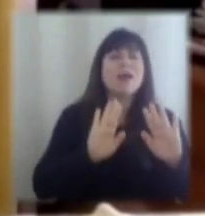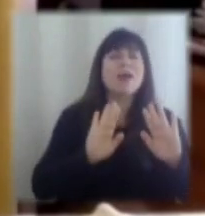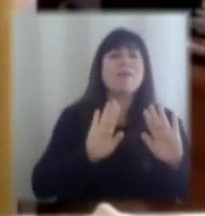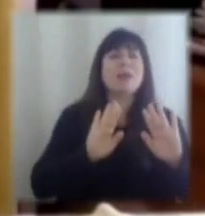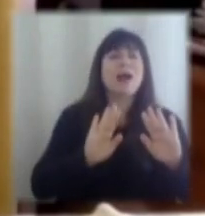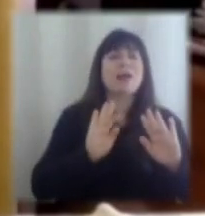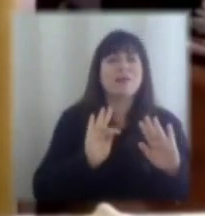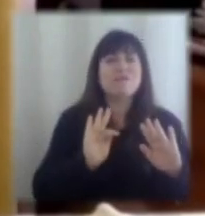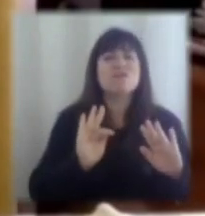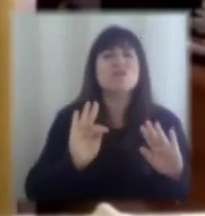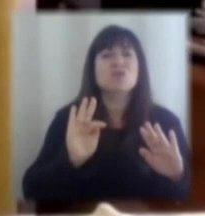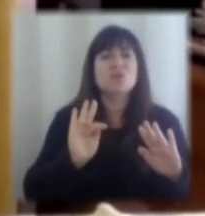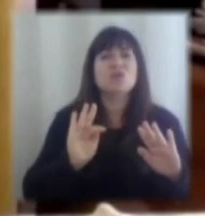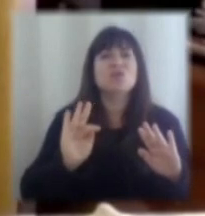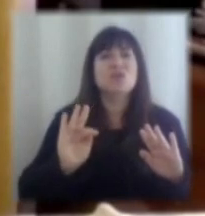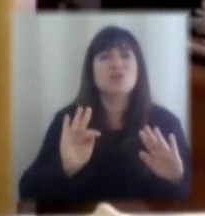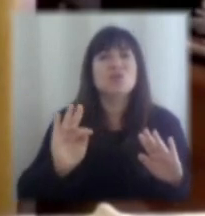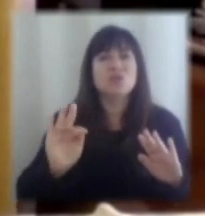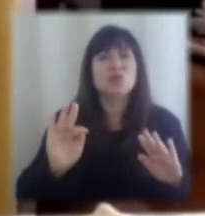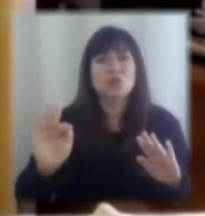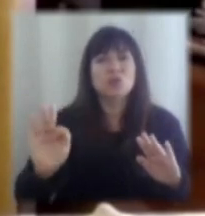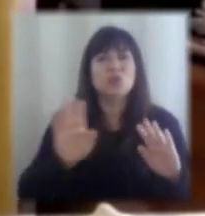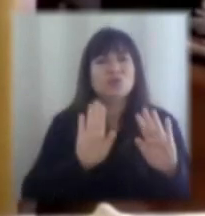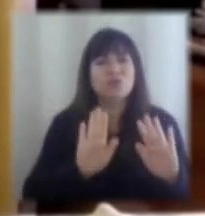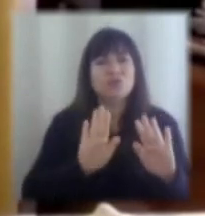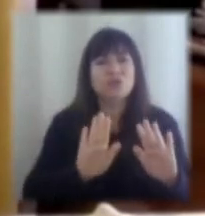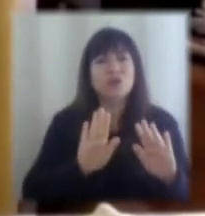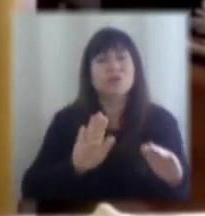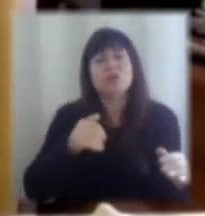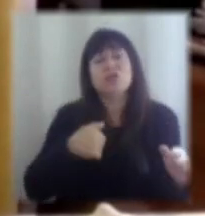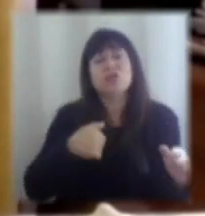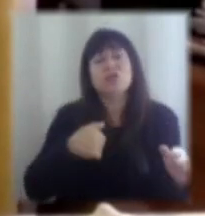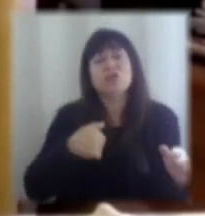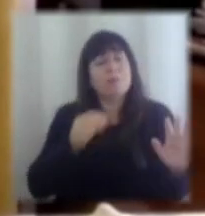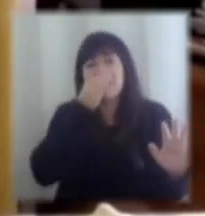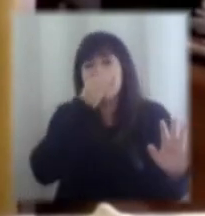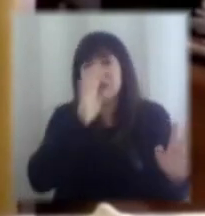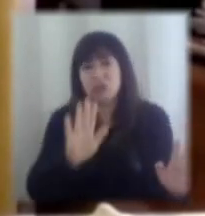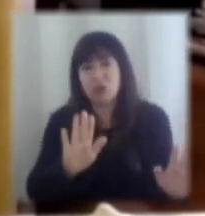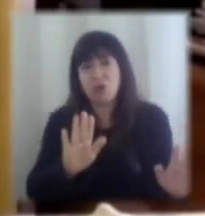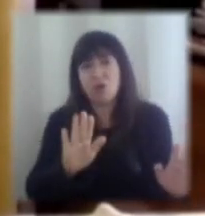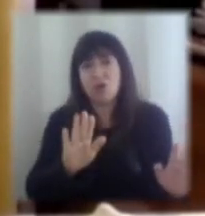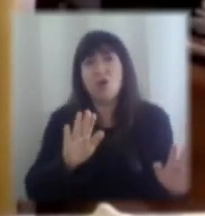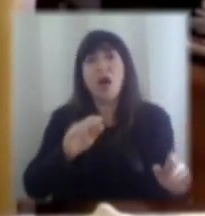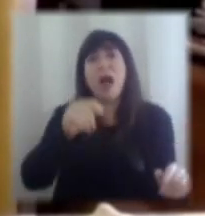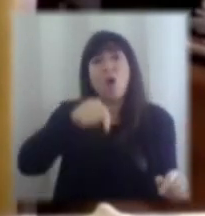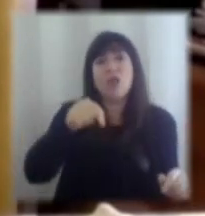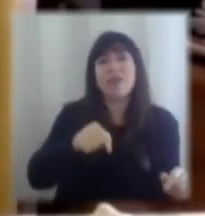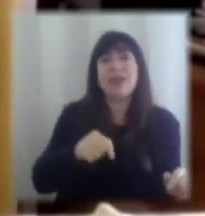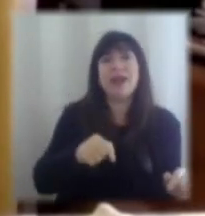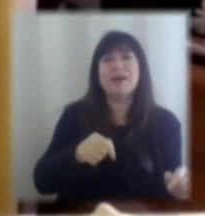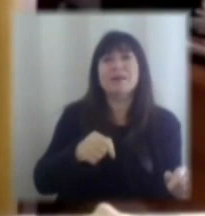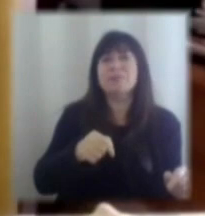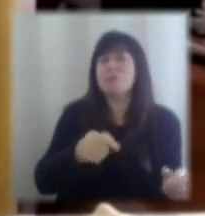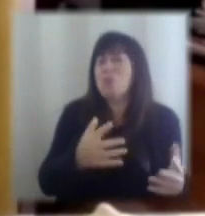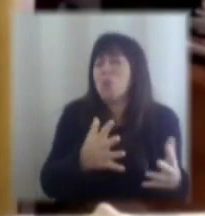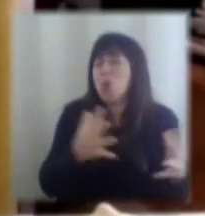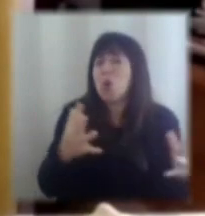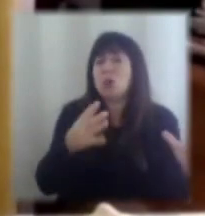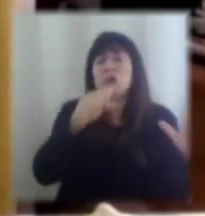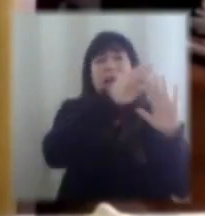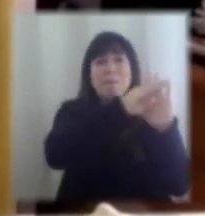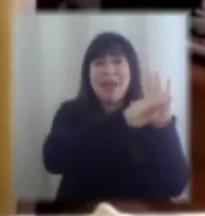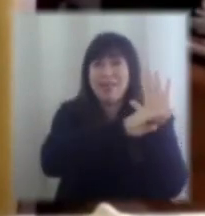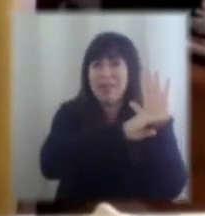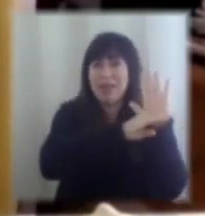respecto a lo que se está haciendo. Yo quiero insistir, y lo he hecho siempre, que nosotros acá hemos desplegado una batería de medidas que a veces uno